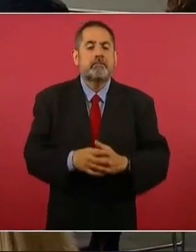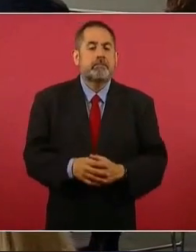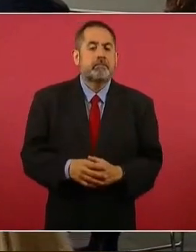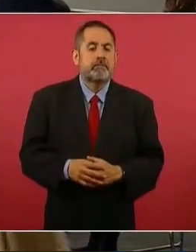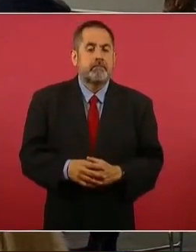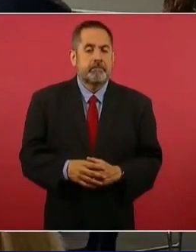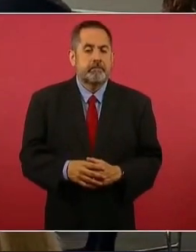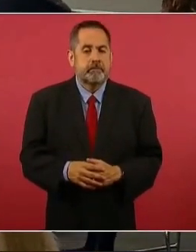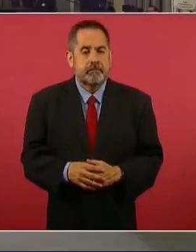Gracias. Presidente.